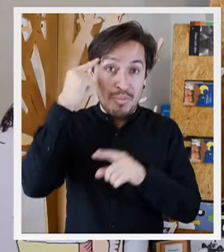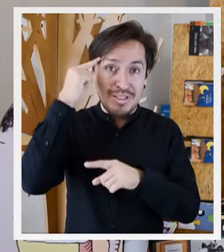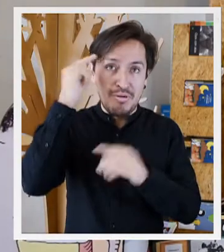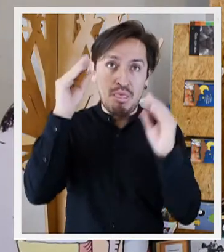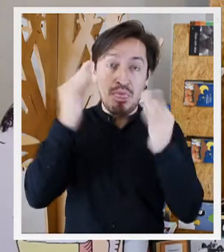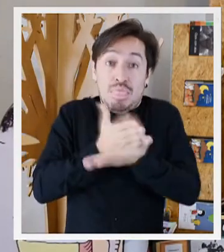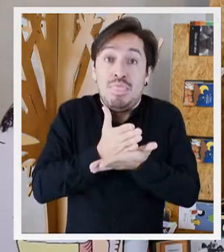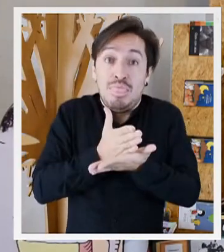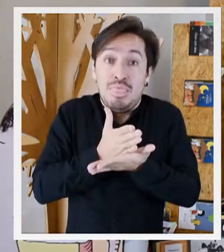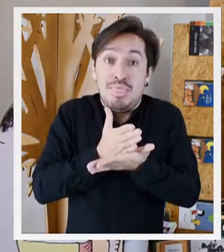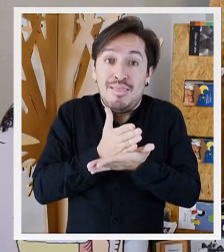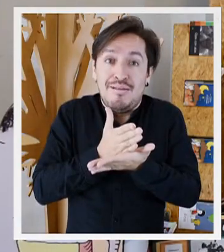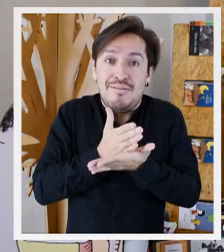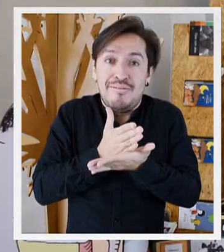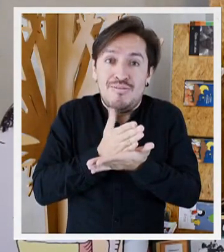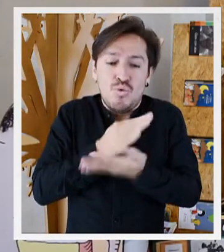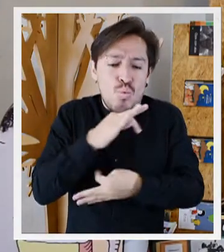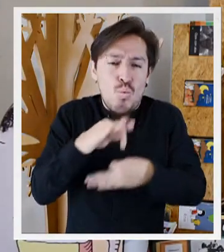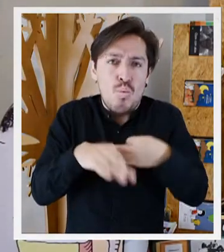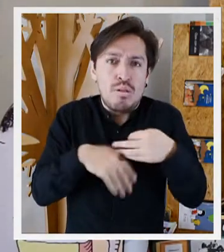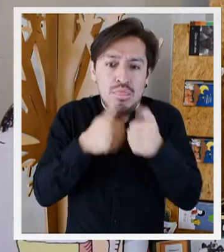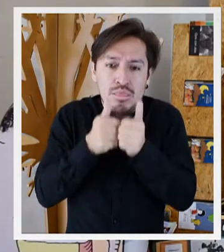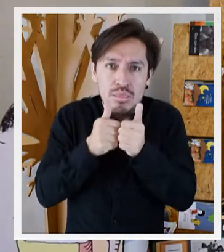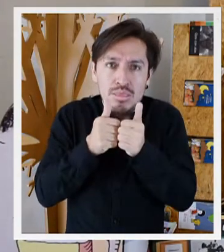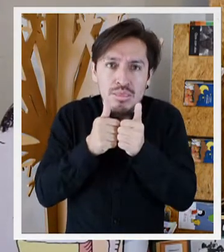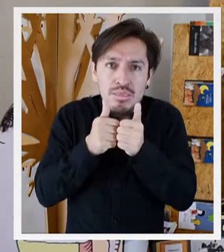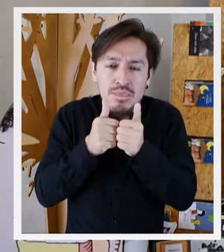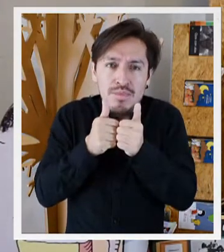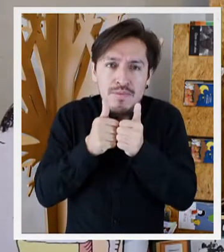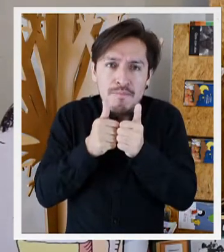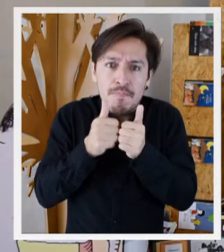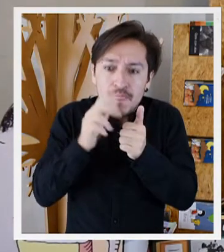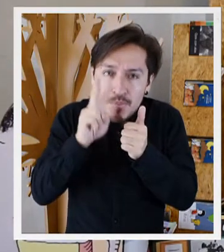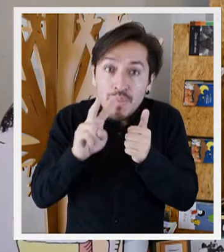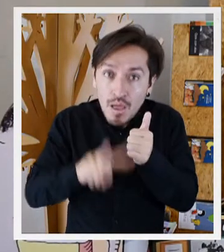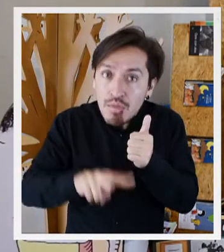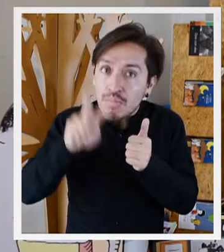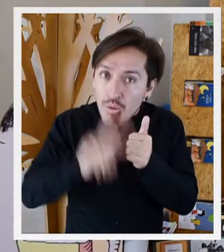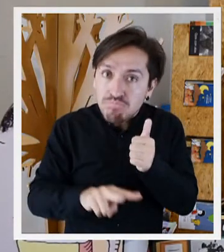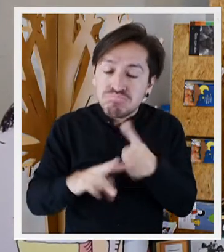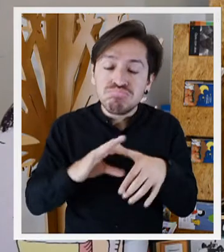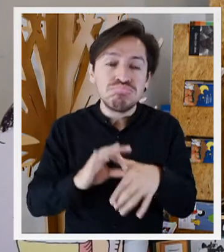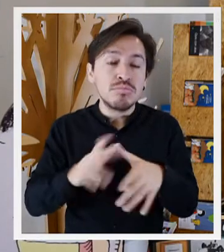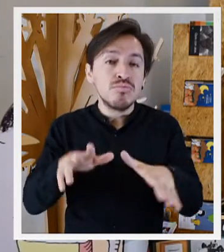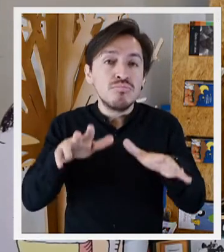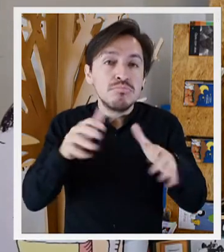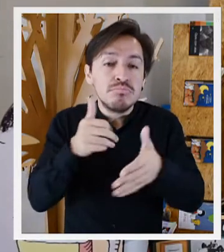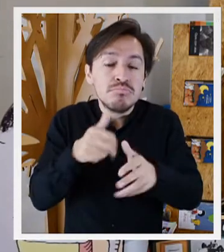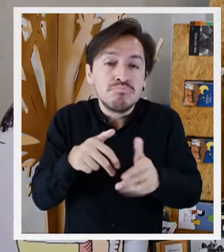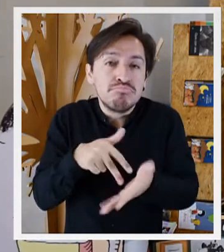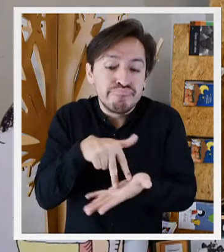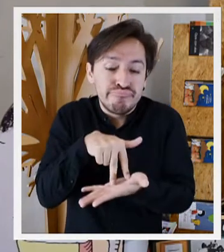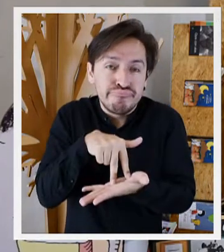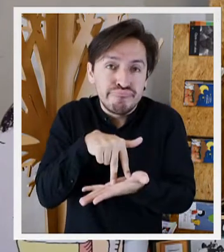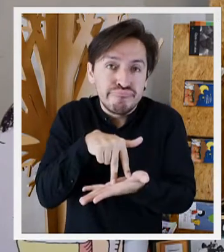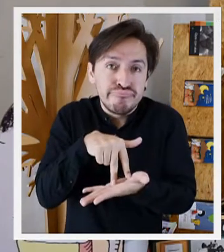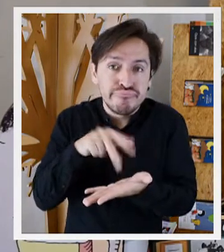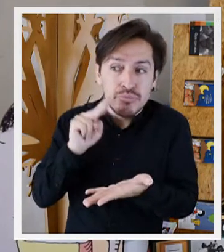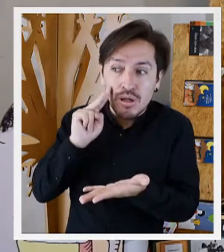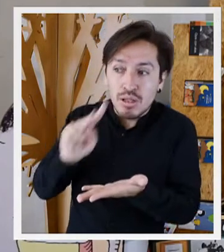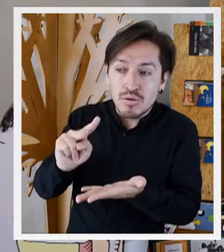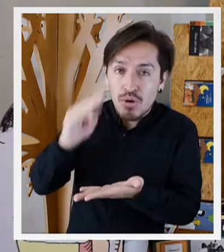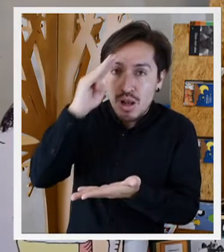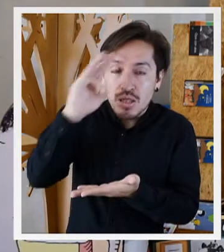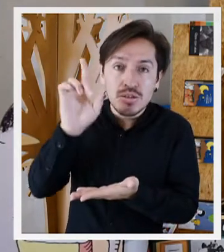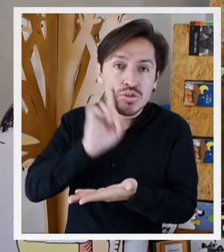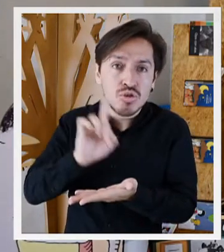que hasta mis pensamientos se hicieron ¡oh! ¡Quietos! Estaba verdaderamente quieta, mirando a la señora.